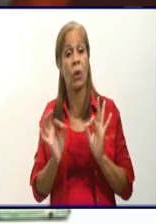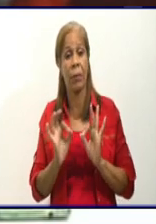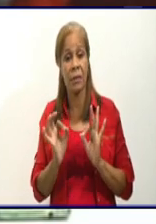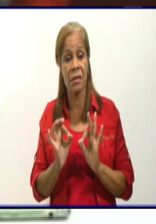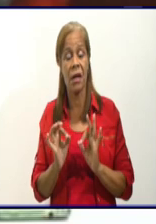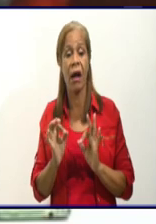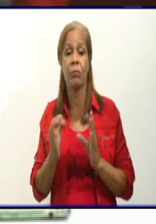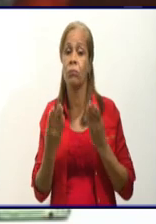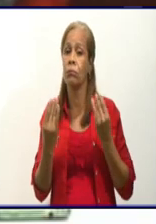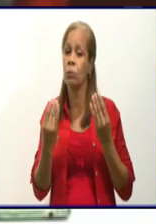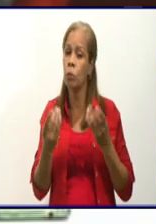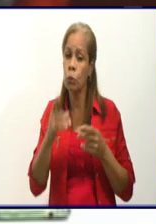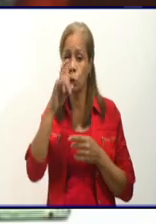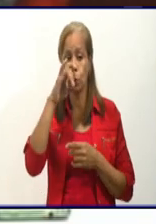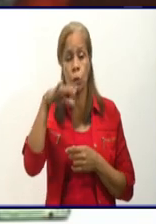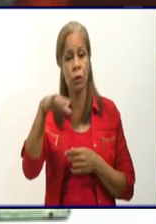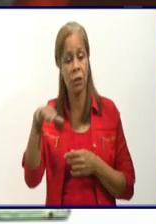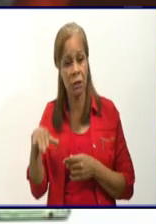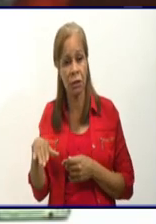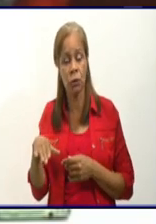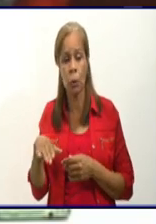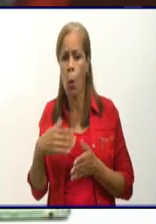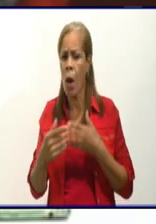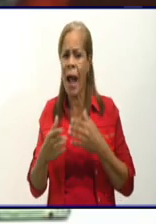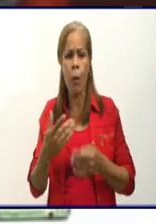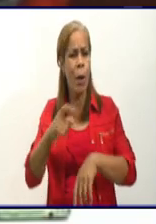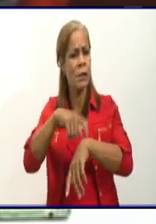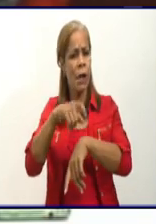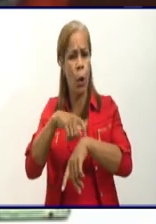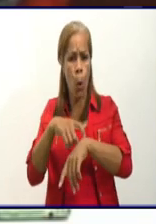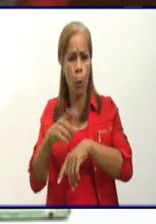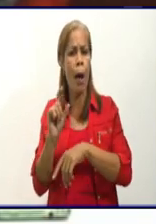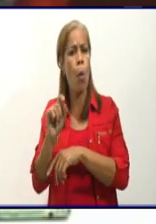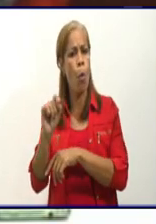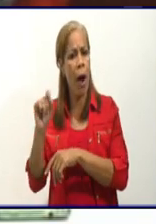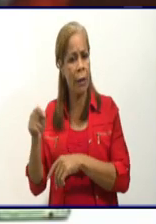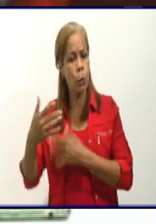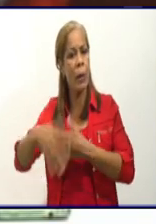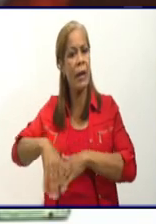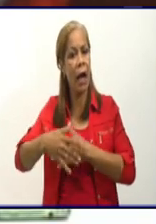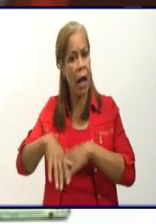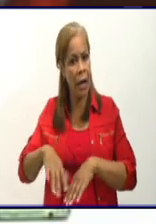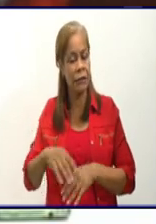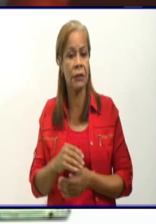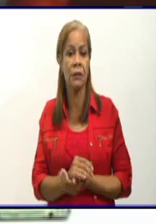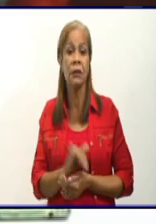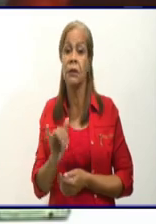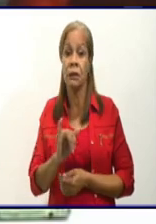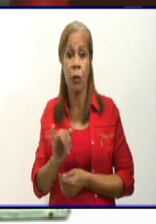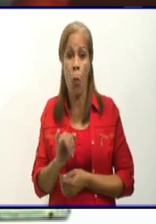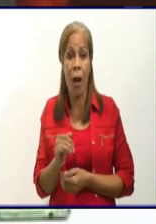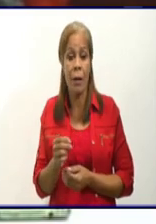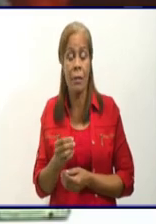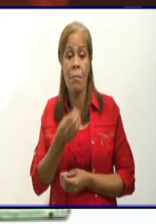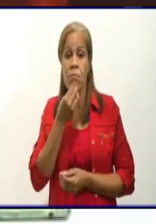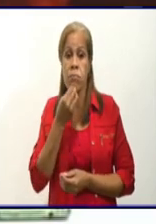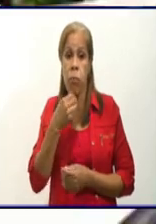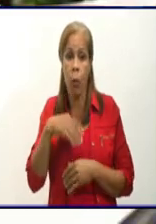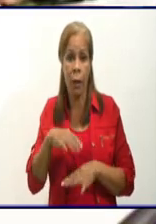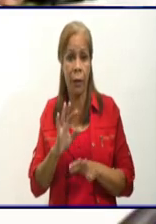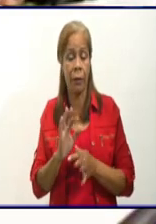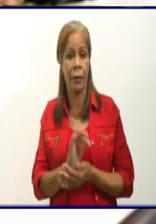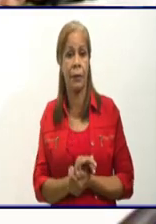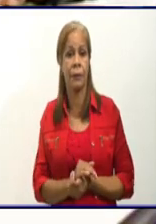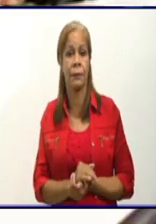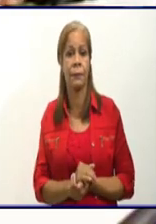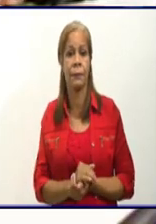jugando en las calles que permanecen en el día, en la noche, jugando en la calle que pueden llevar incluso el virus hacia nuestros hogares o que tengan un